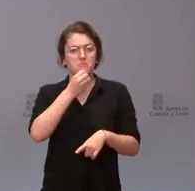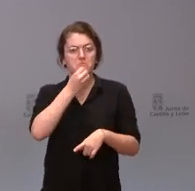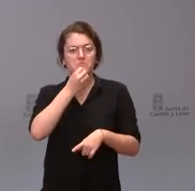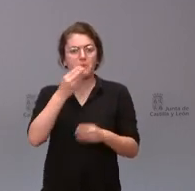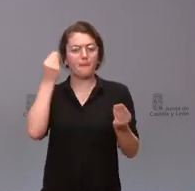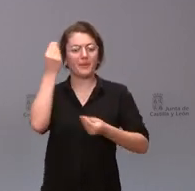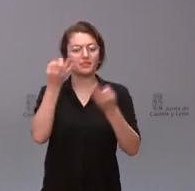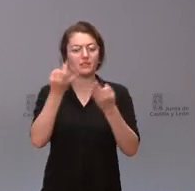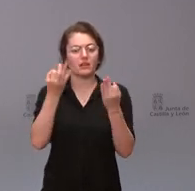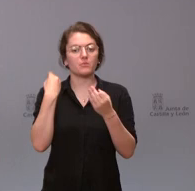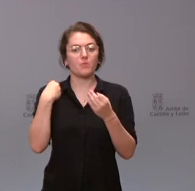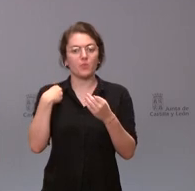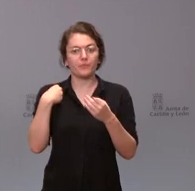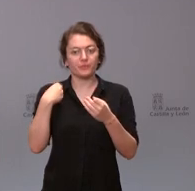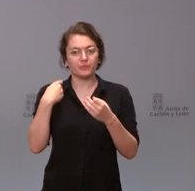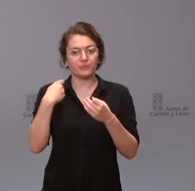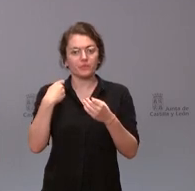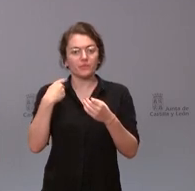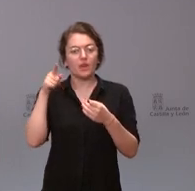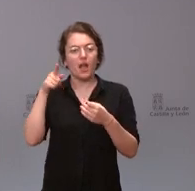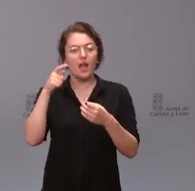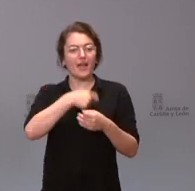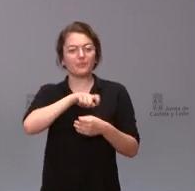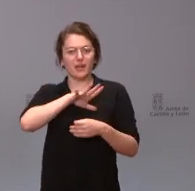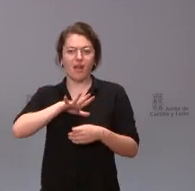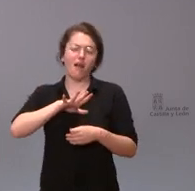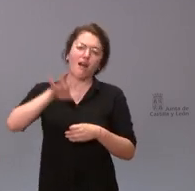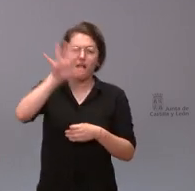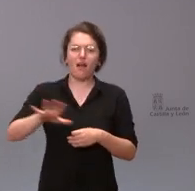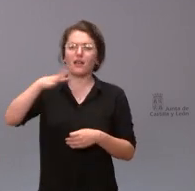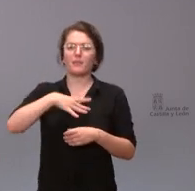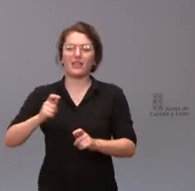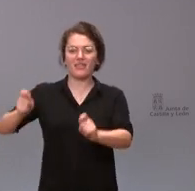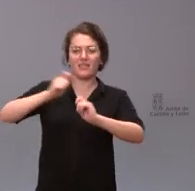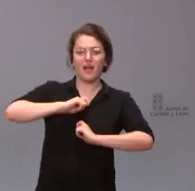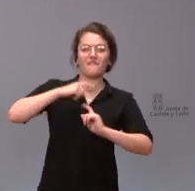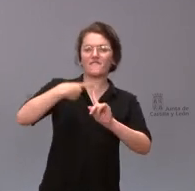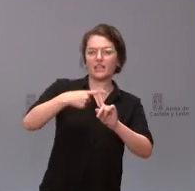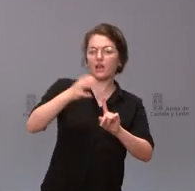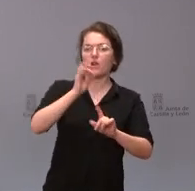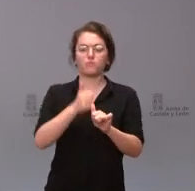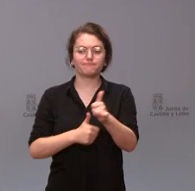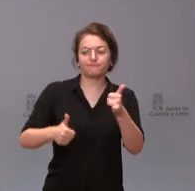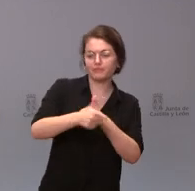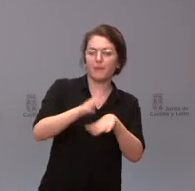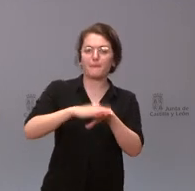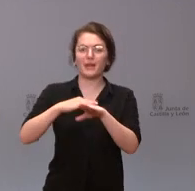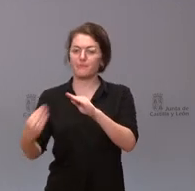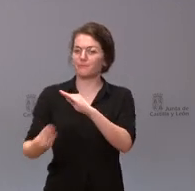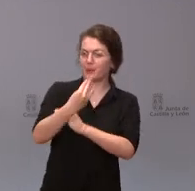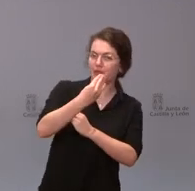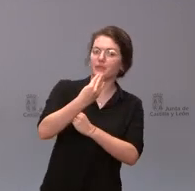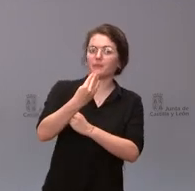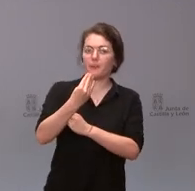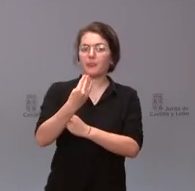desde el ámbito nacional se otorguen algunas ventajas y algunas prioridades en términos de financiación u otras